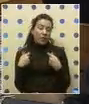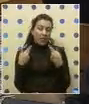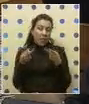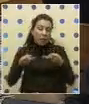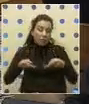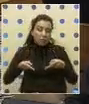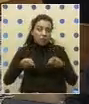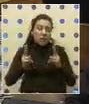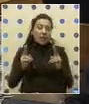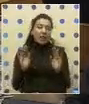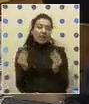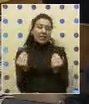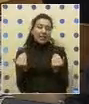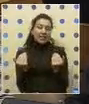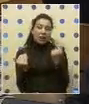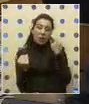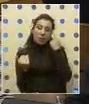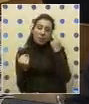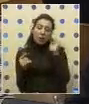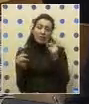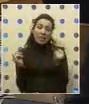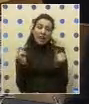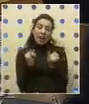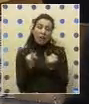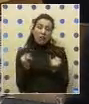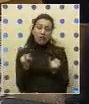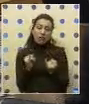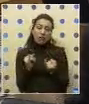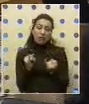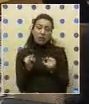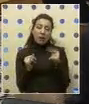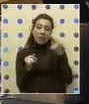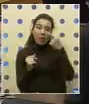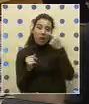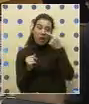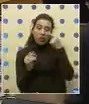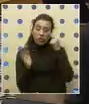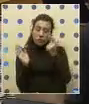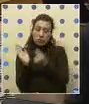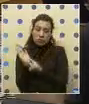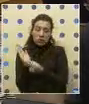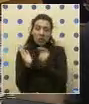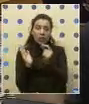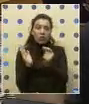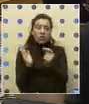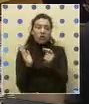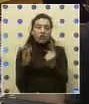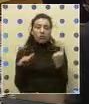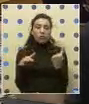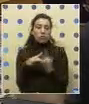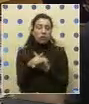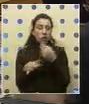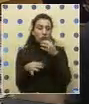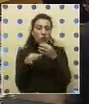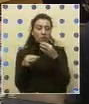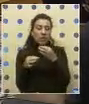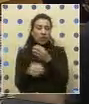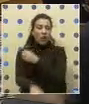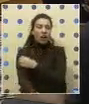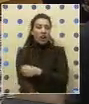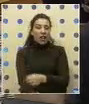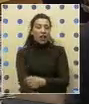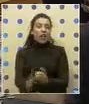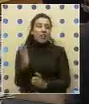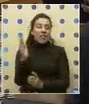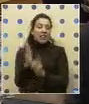facultades necesarias porque va a ser la manera en que van a ser conocidos y reconocidos los consejeros regionales en el desarrollo de cada una de